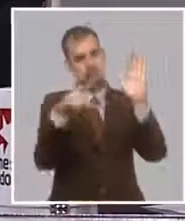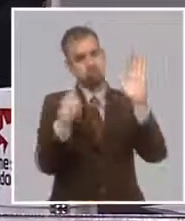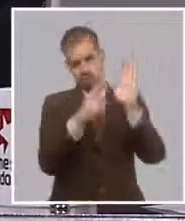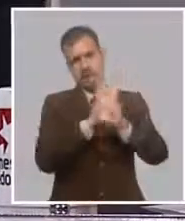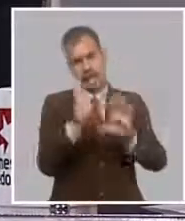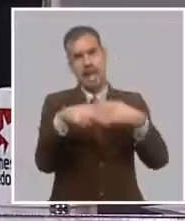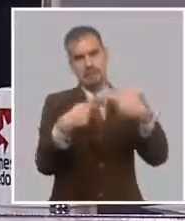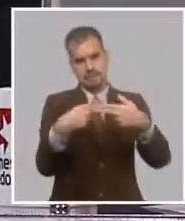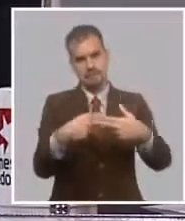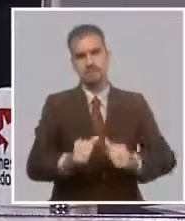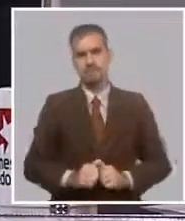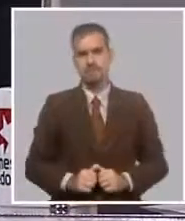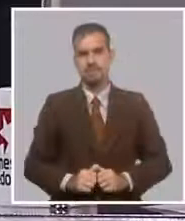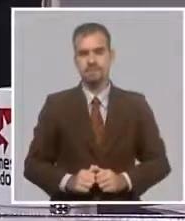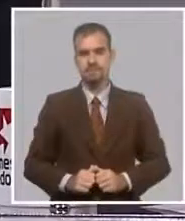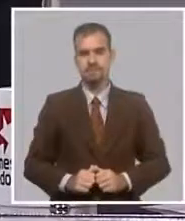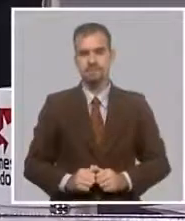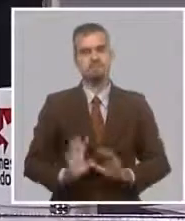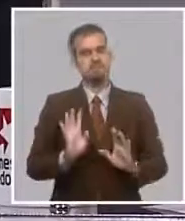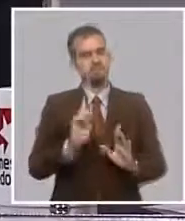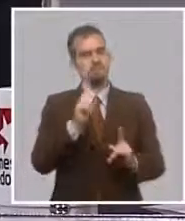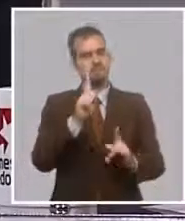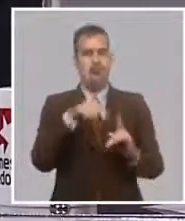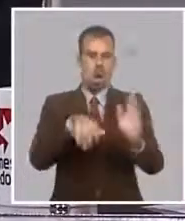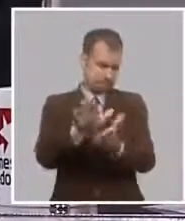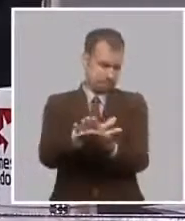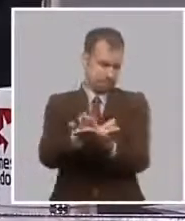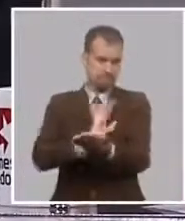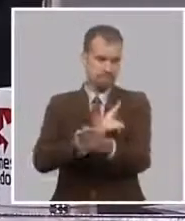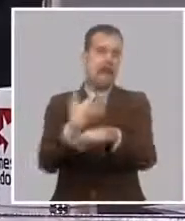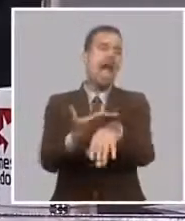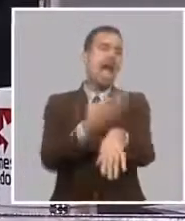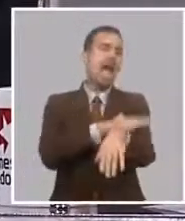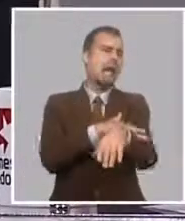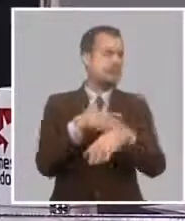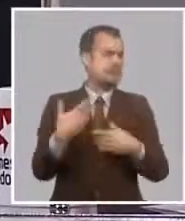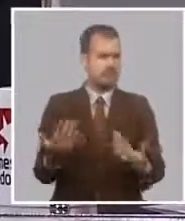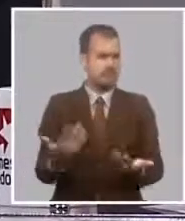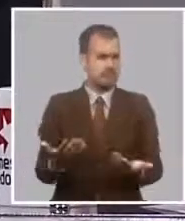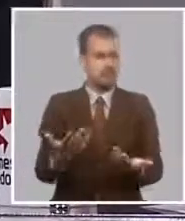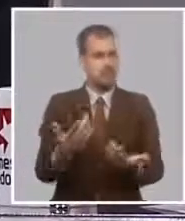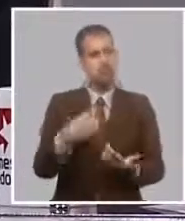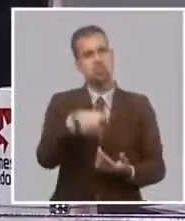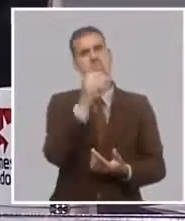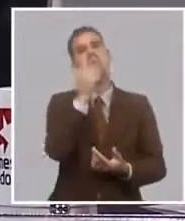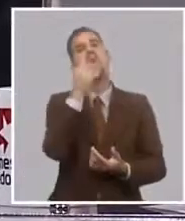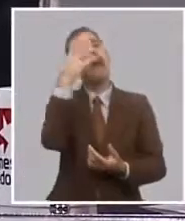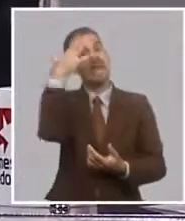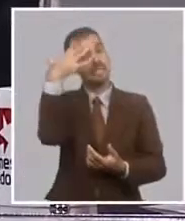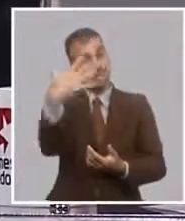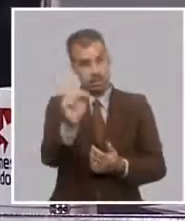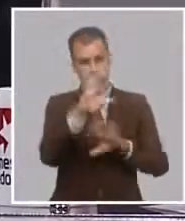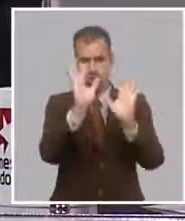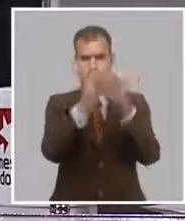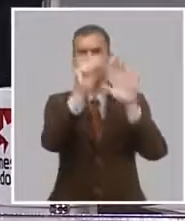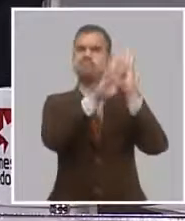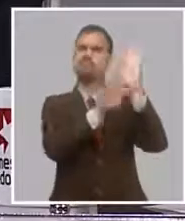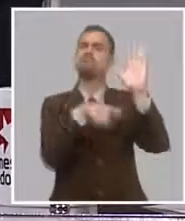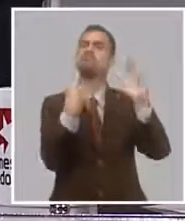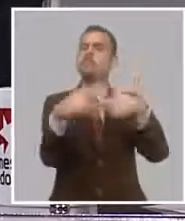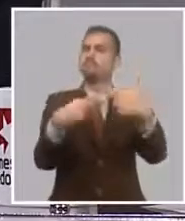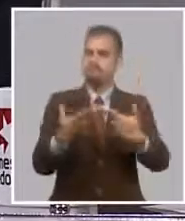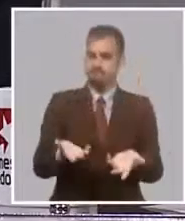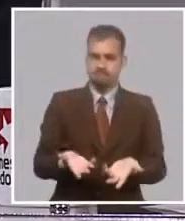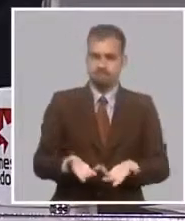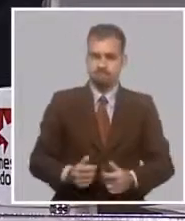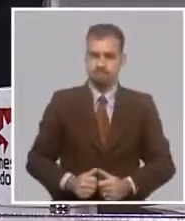creo que a modo de antecedente y para que un poco se entienda lo de las medidas que se estén